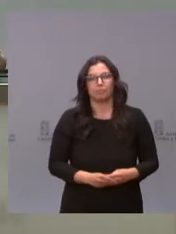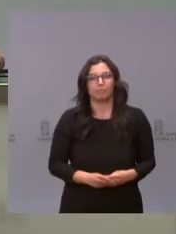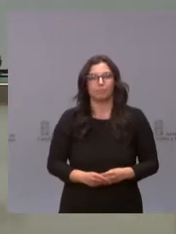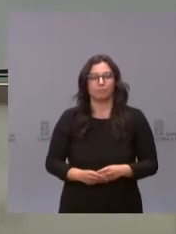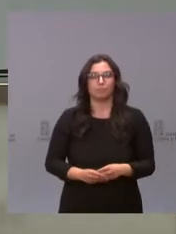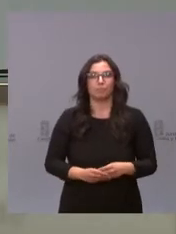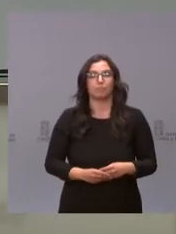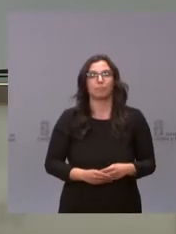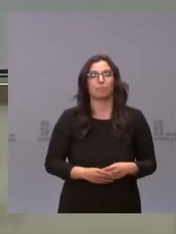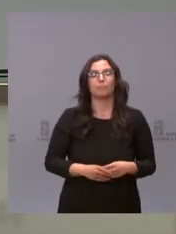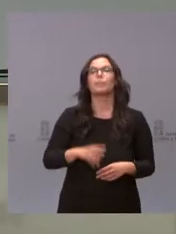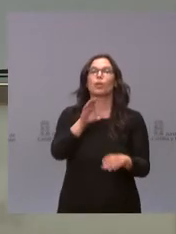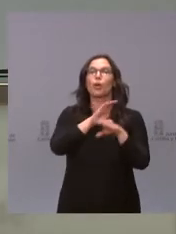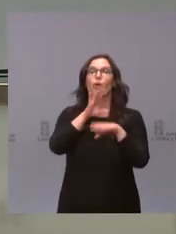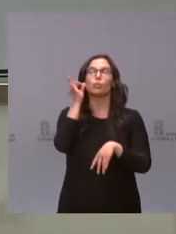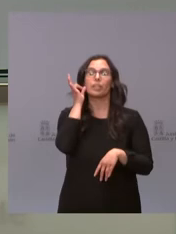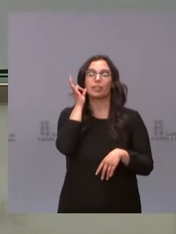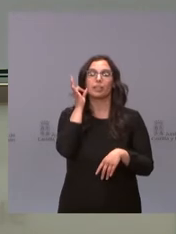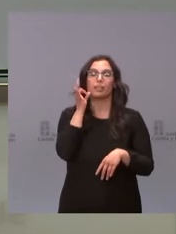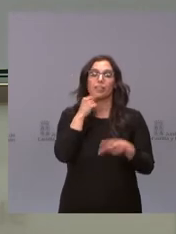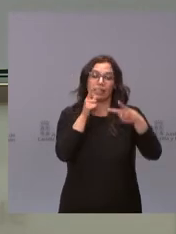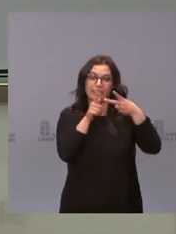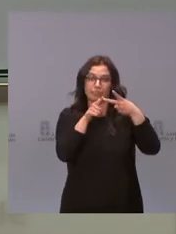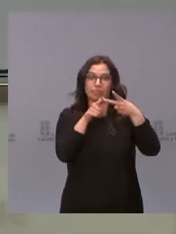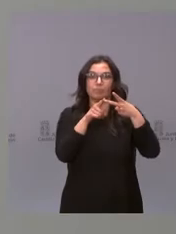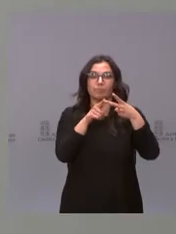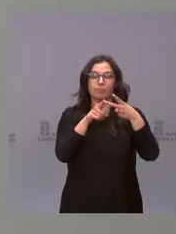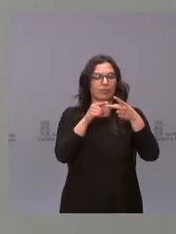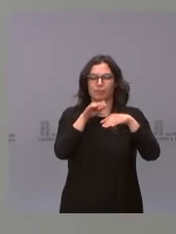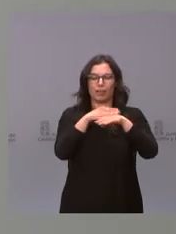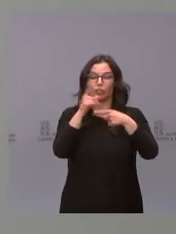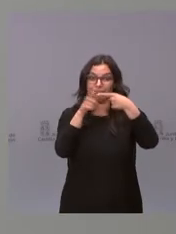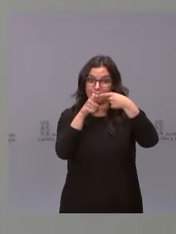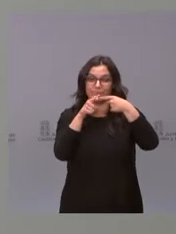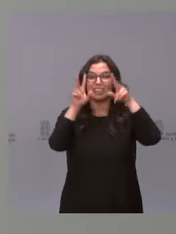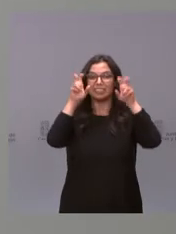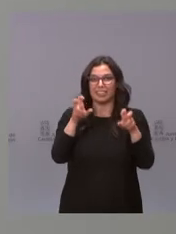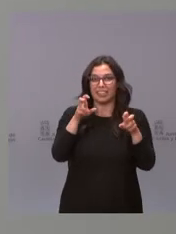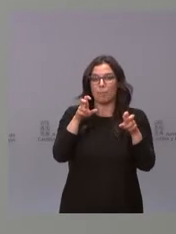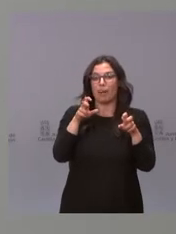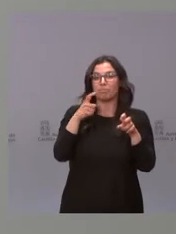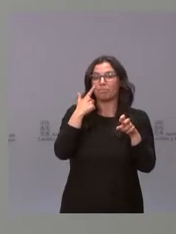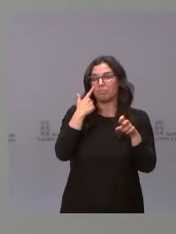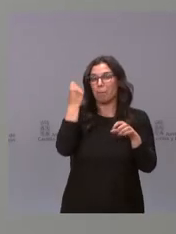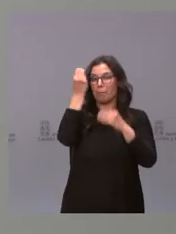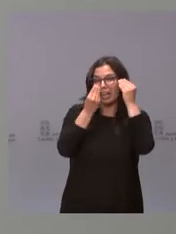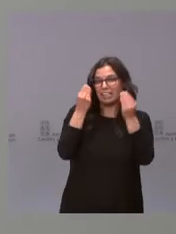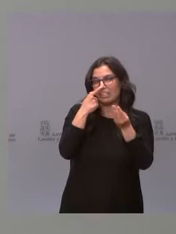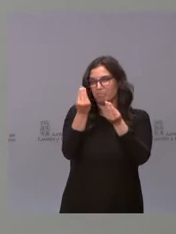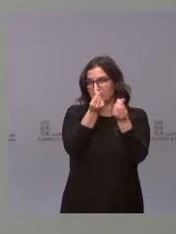Bueno, en relación a qué esperamos para dentro de diez días y los movimientos que hemos visto,